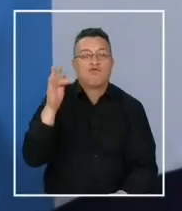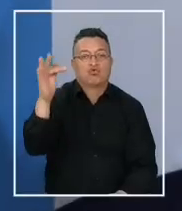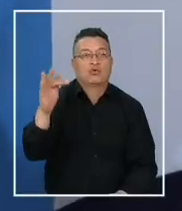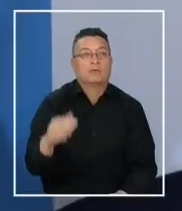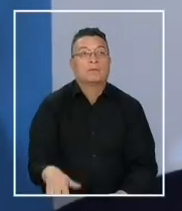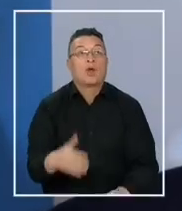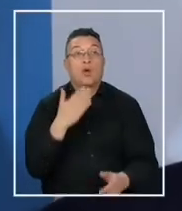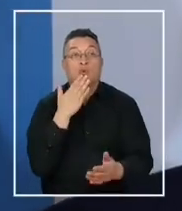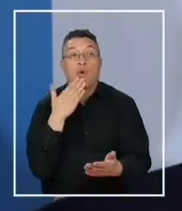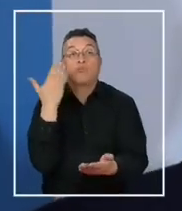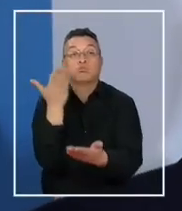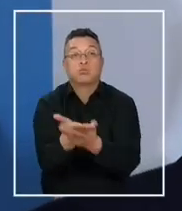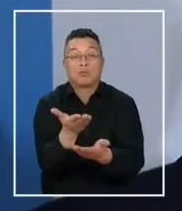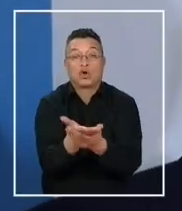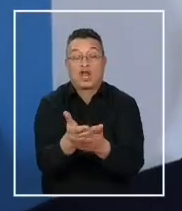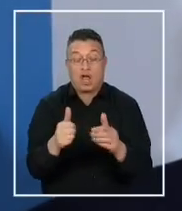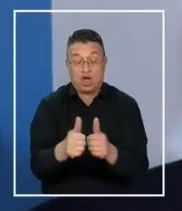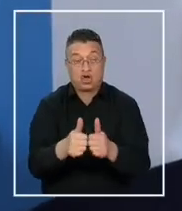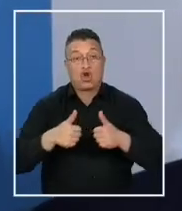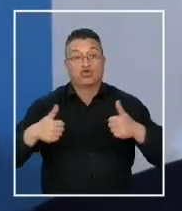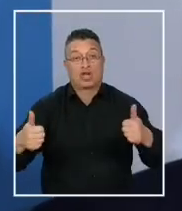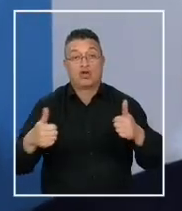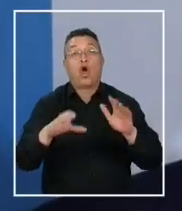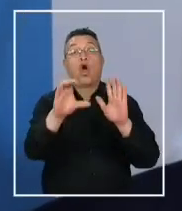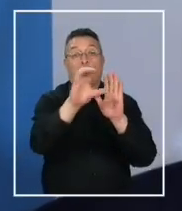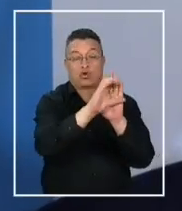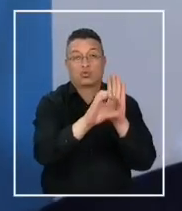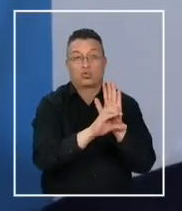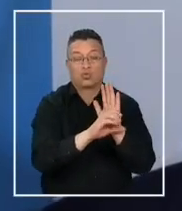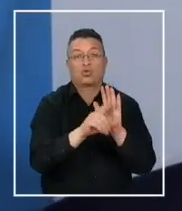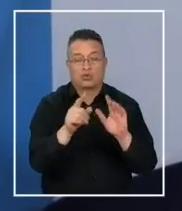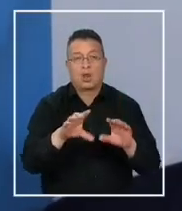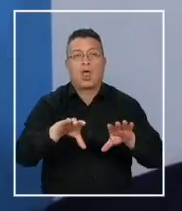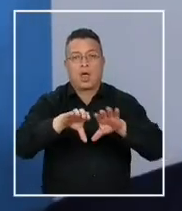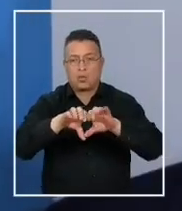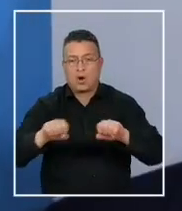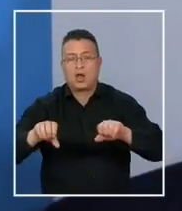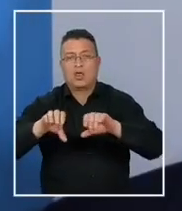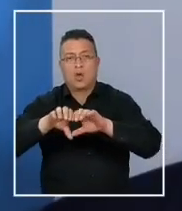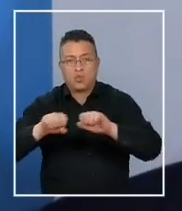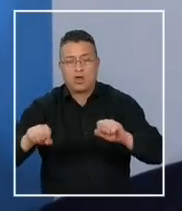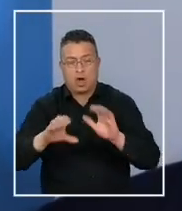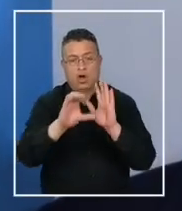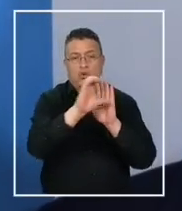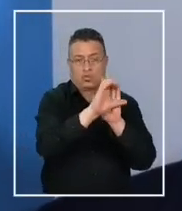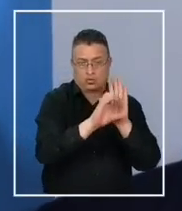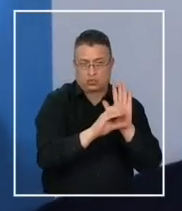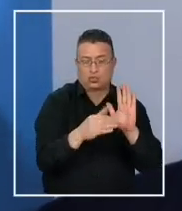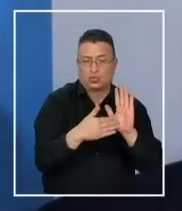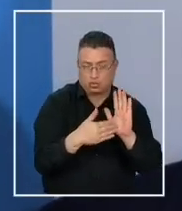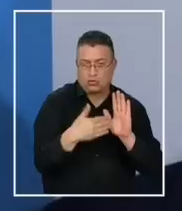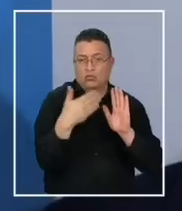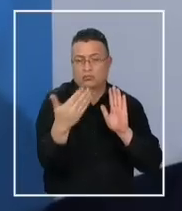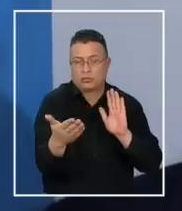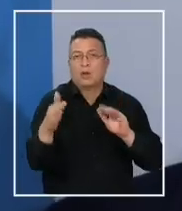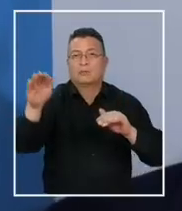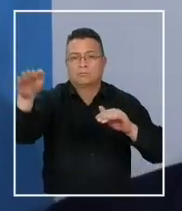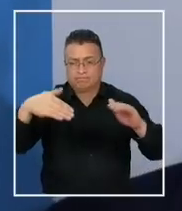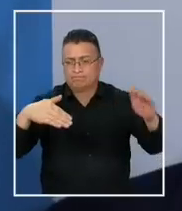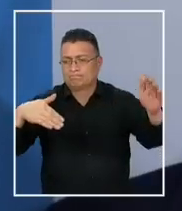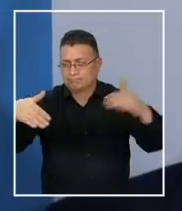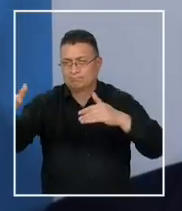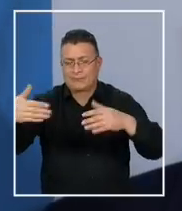Proponer al Consejo una constitución de consenso, una constitución que convoque,